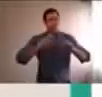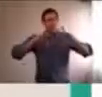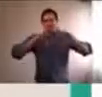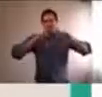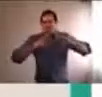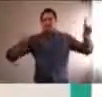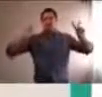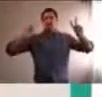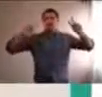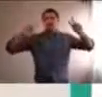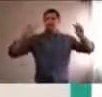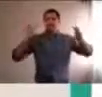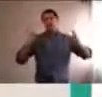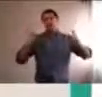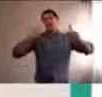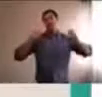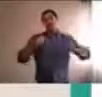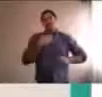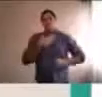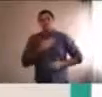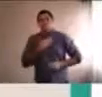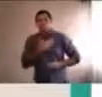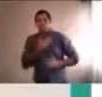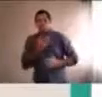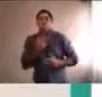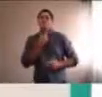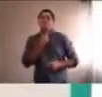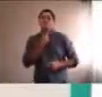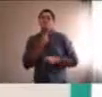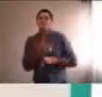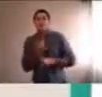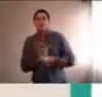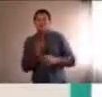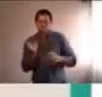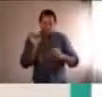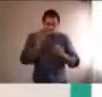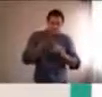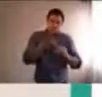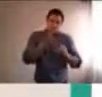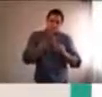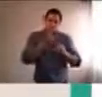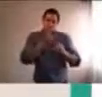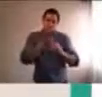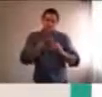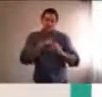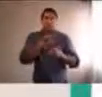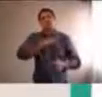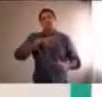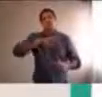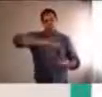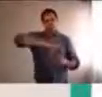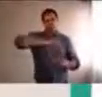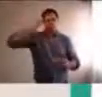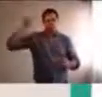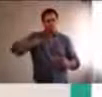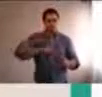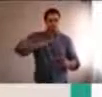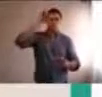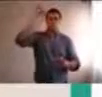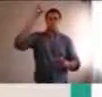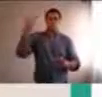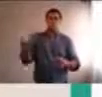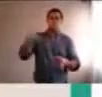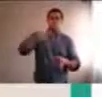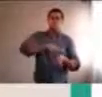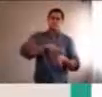situaciones, que quieran conversar, y vamos sacando papelitos, y depende, el papel que sale, va a ser el tema, que se va a desarrollar,